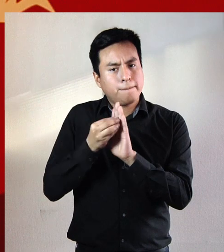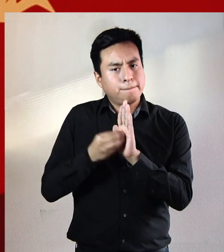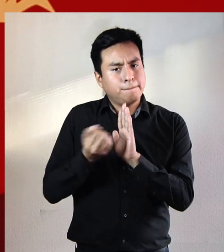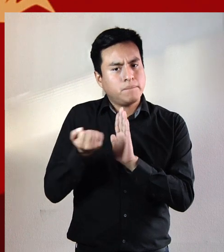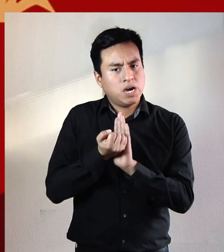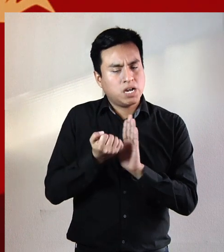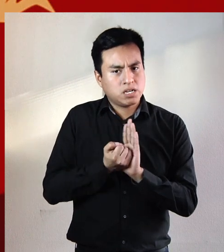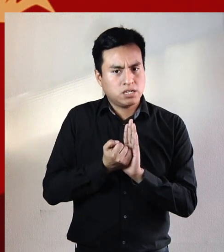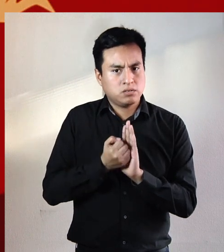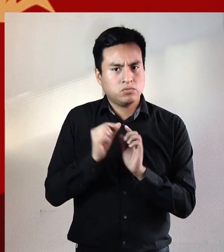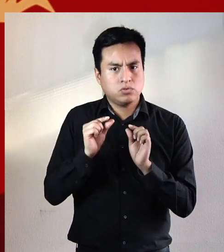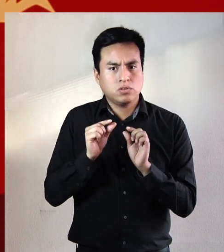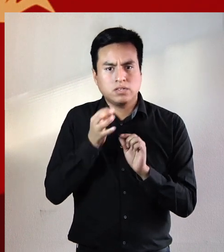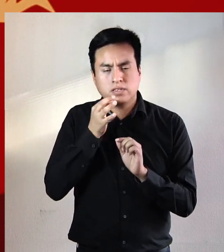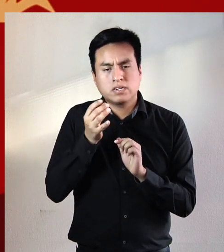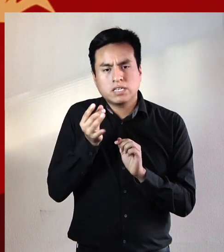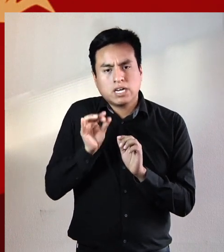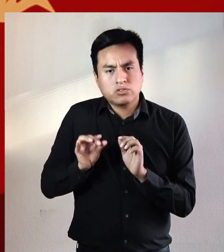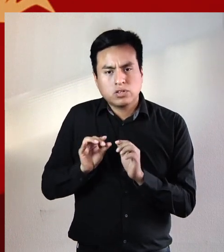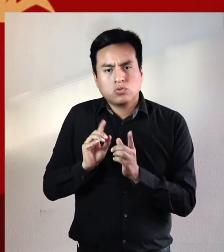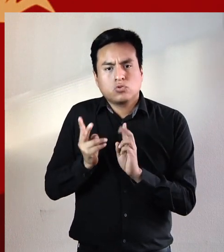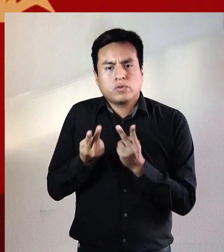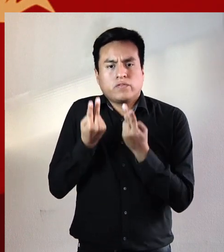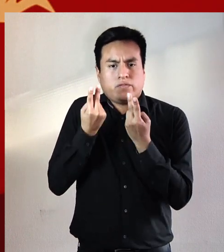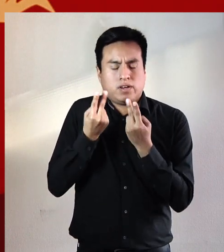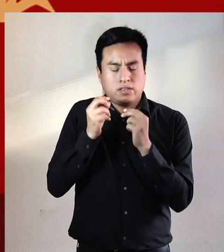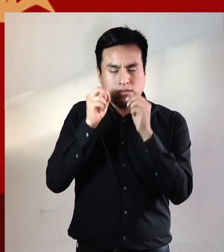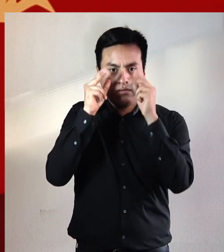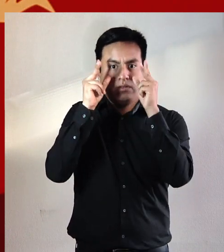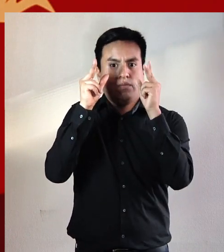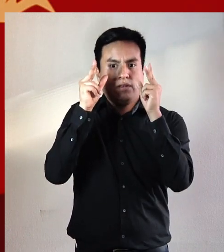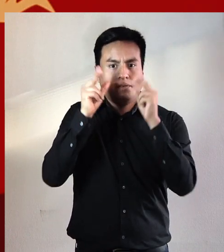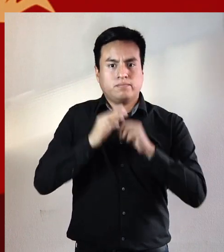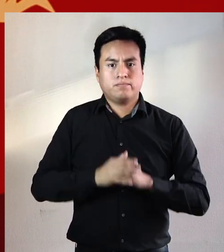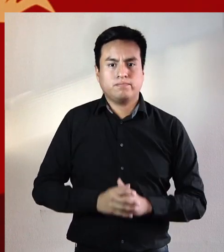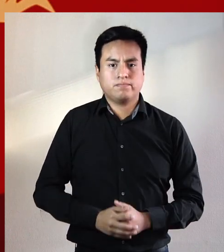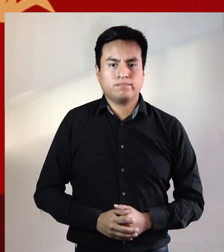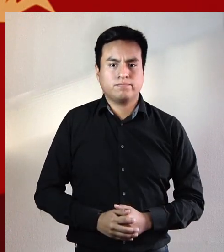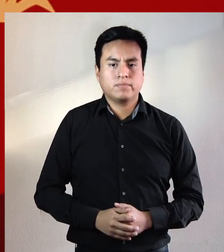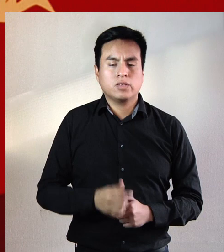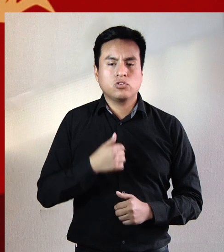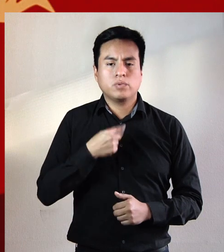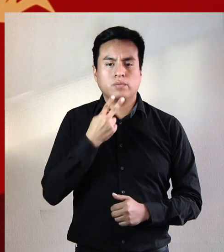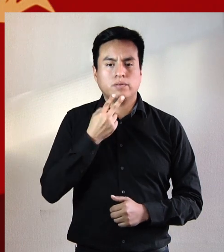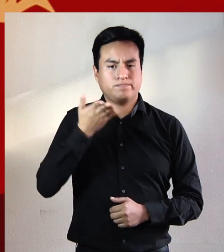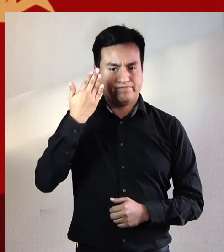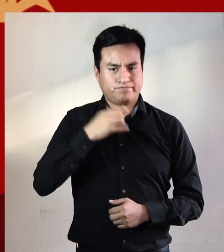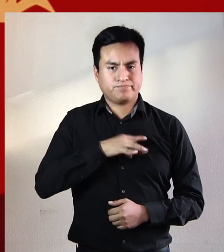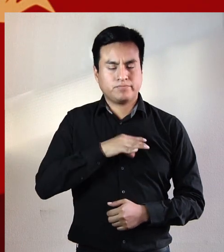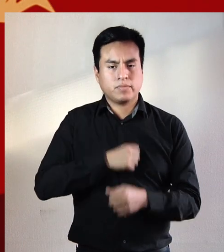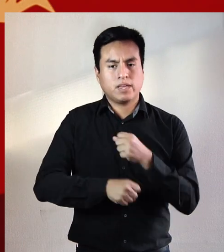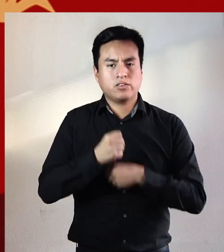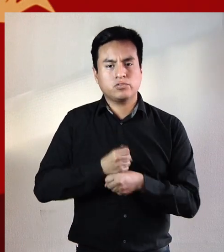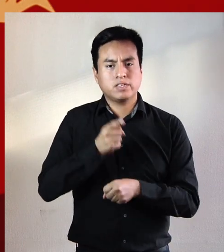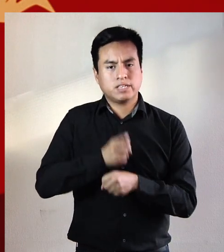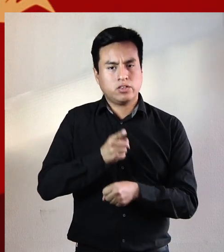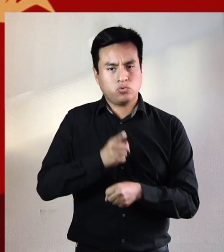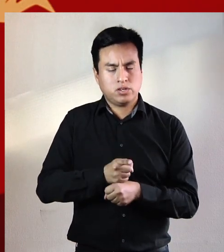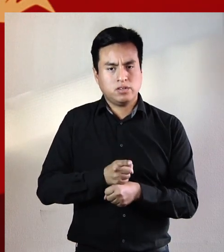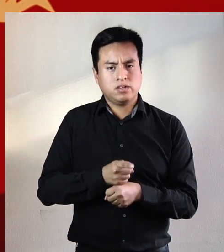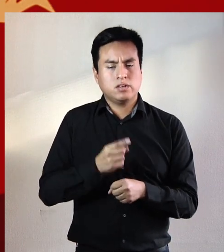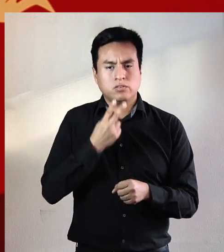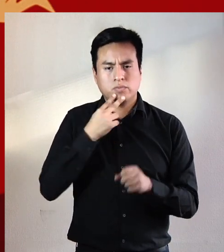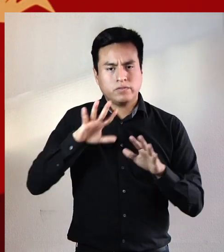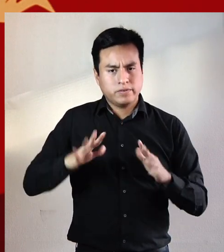grabar unas pequeñas marcas unos mínimos retazos que quizás sobrevigan al despertar yo viví en Chile en los